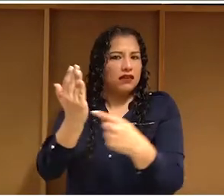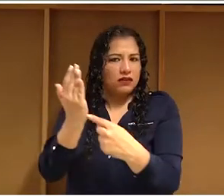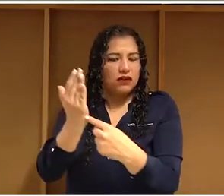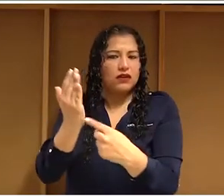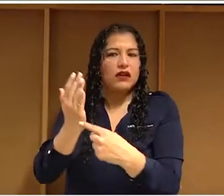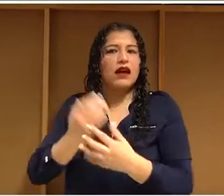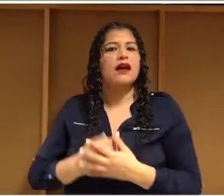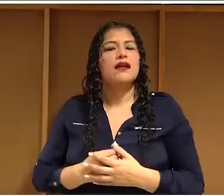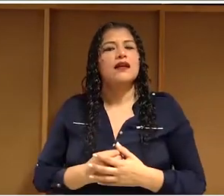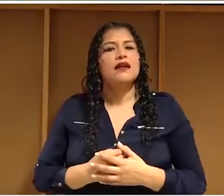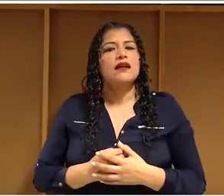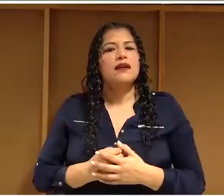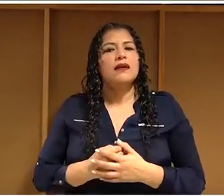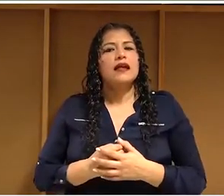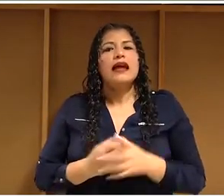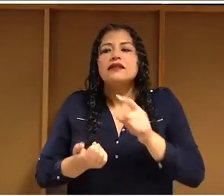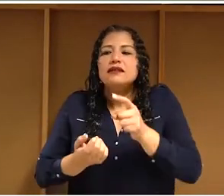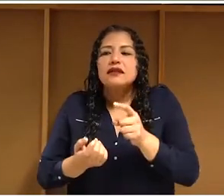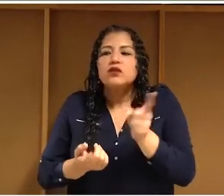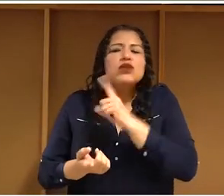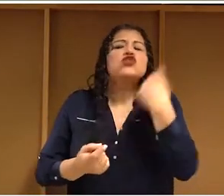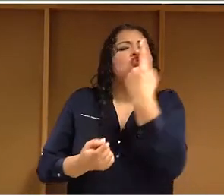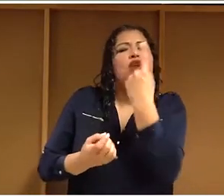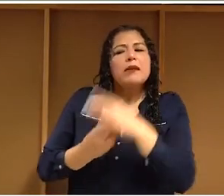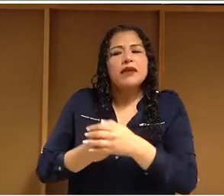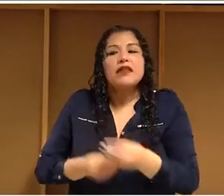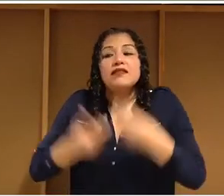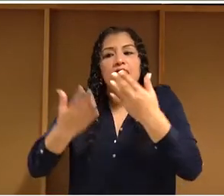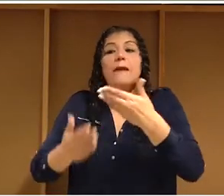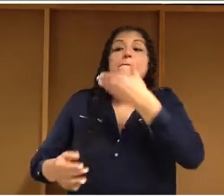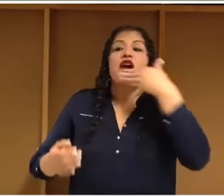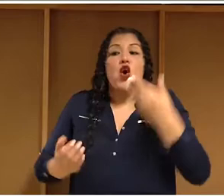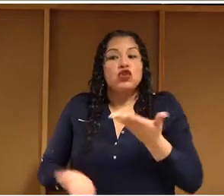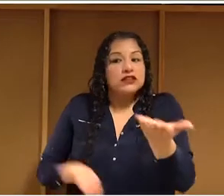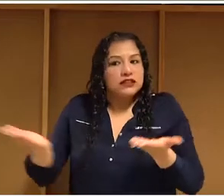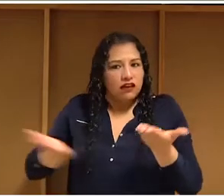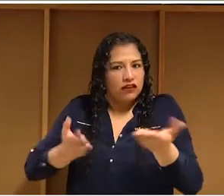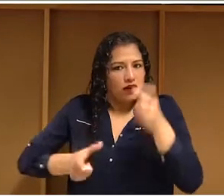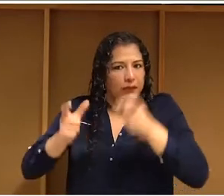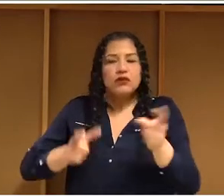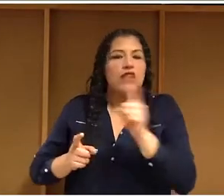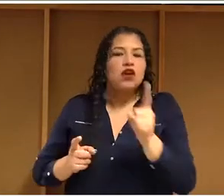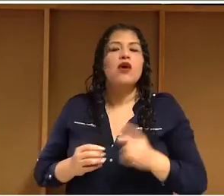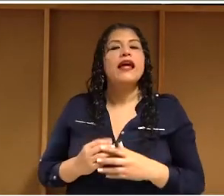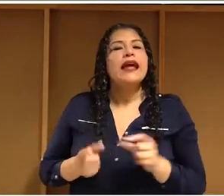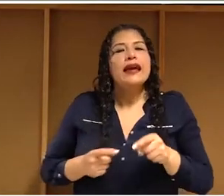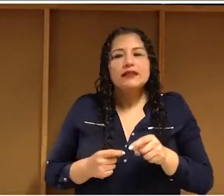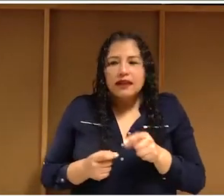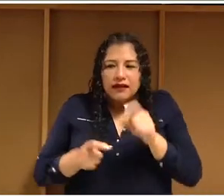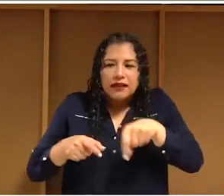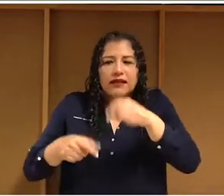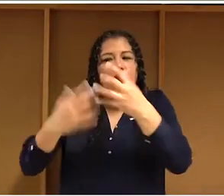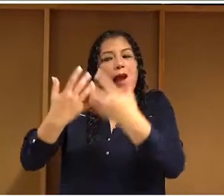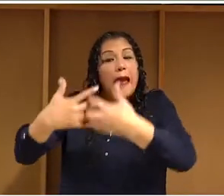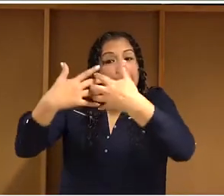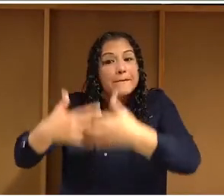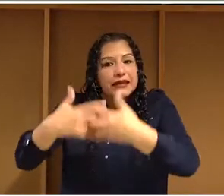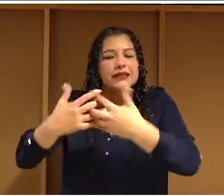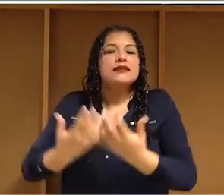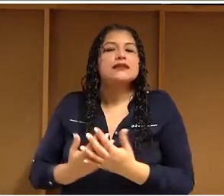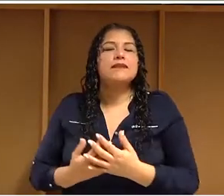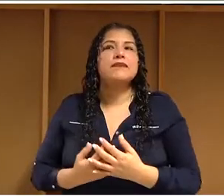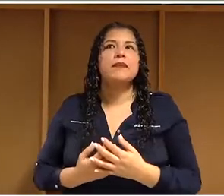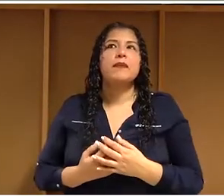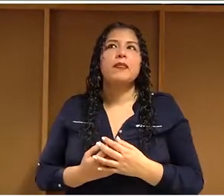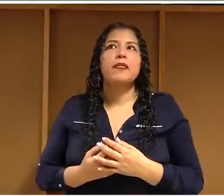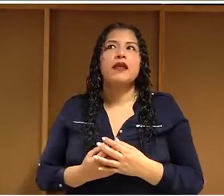maximizar eficiencias para incrementar ganancias, son apelar a eso